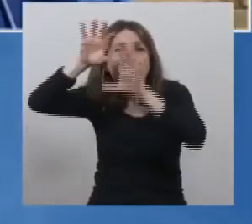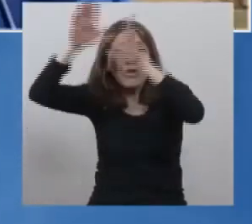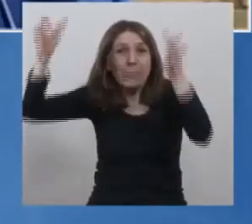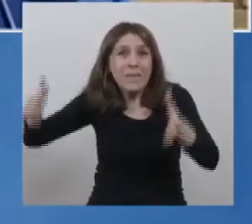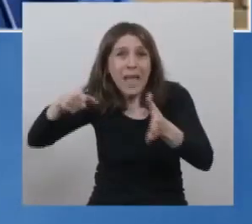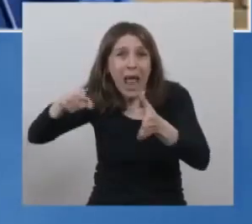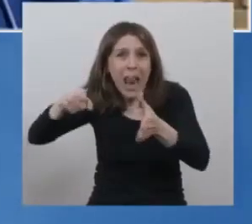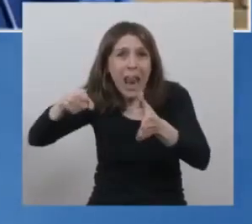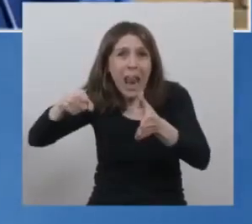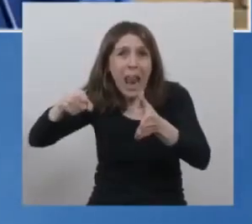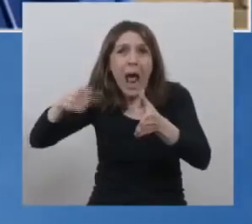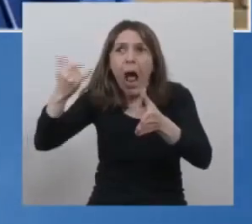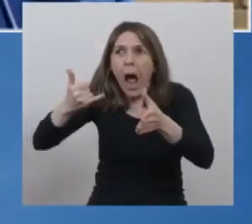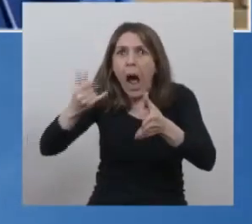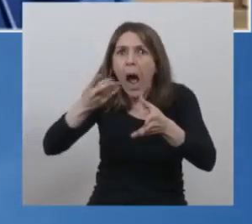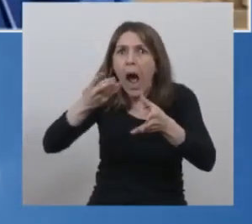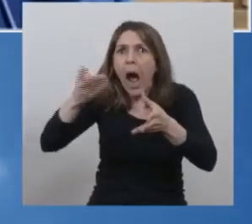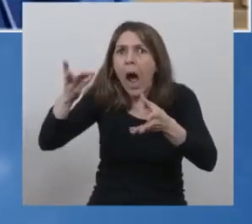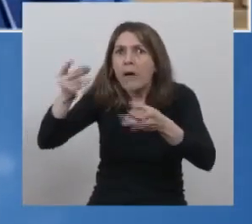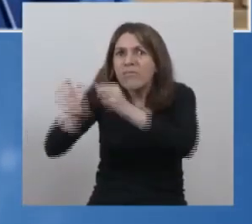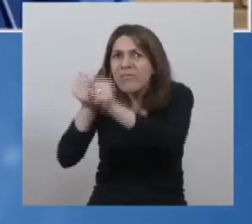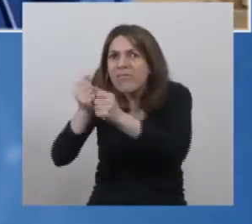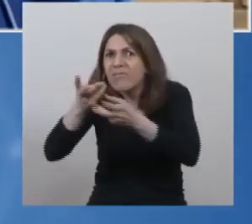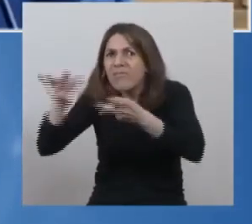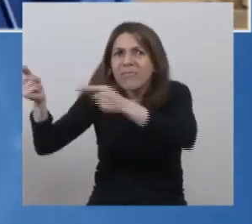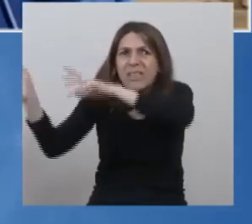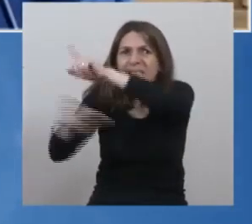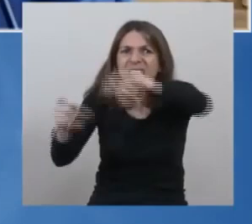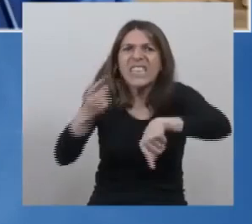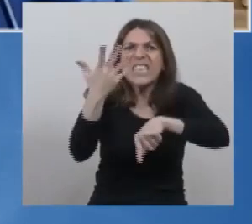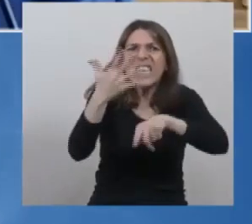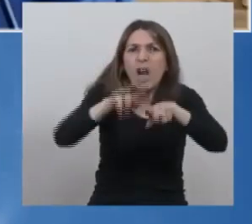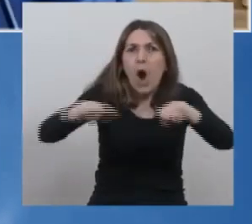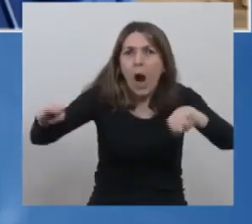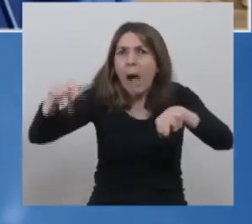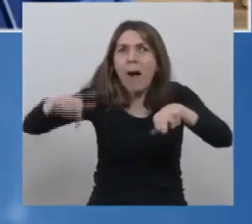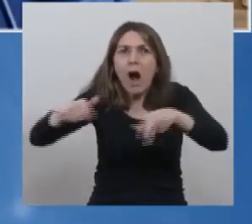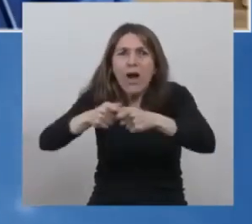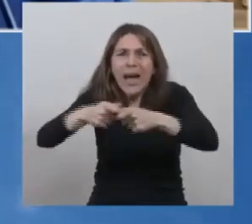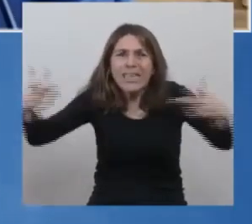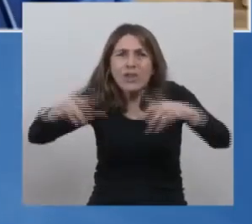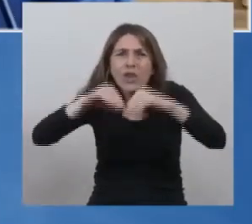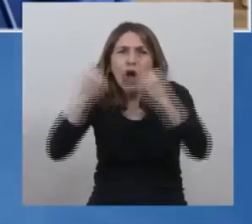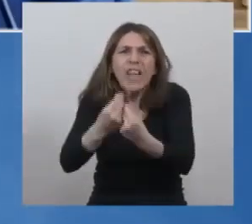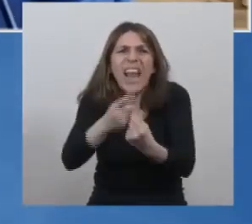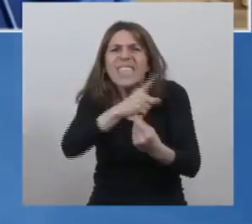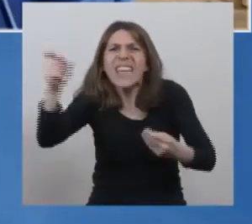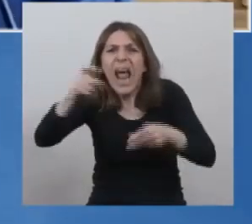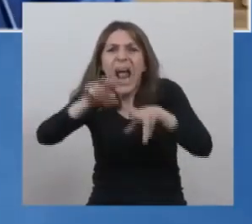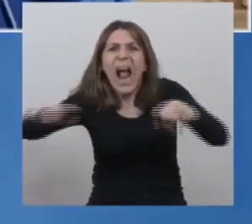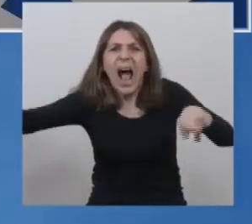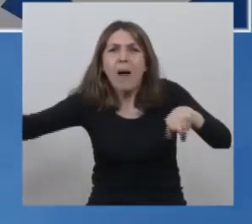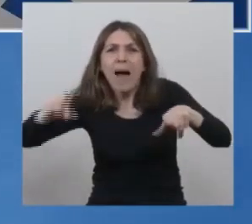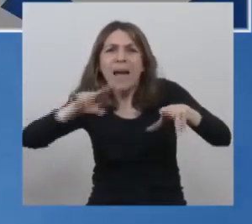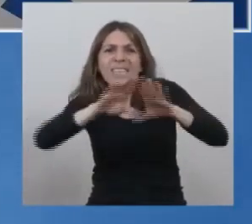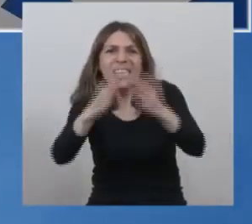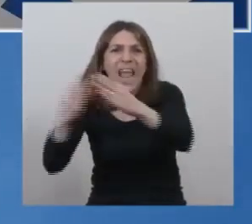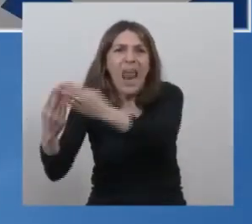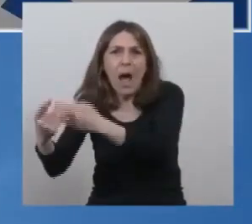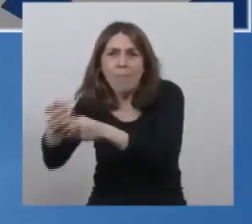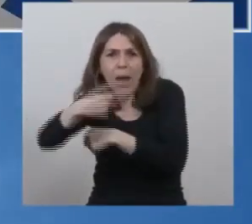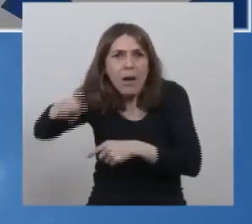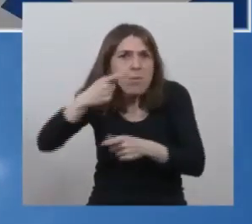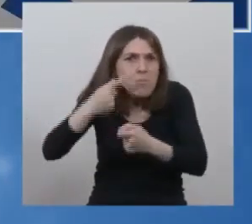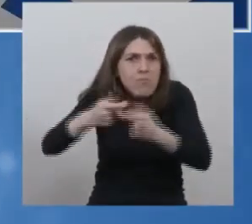5 camas de terapia intensiva tienen más de 100 ahora ¿por cuánto multiplicaron eso? piensen